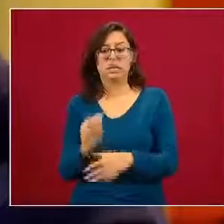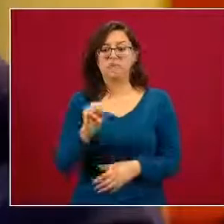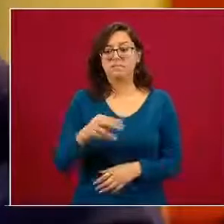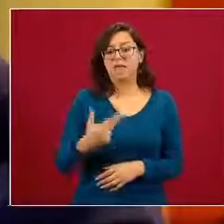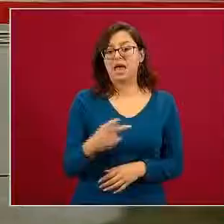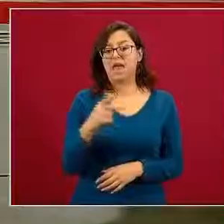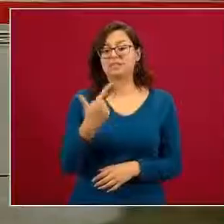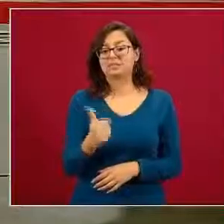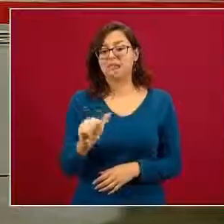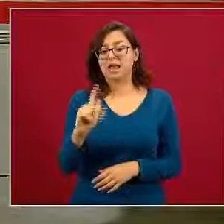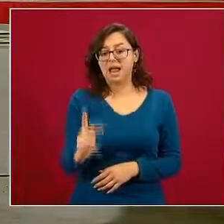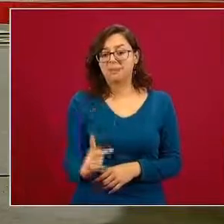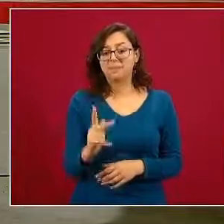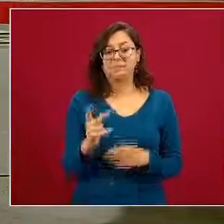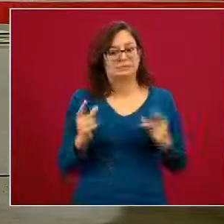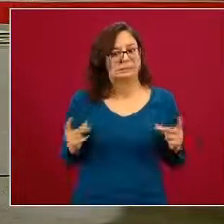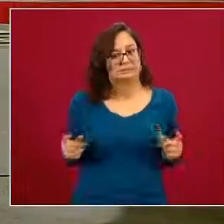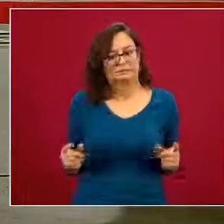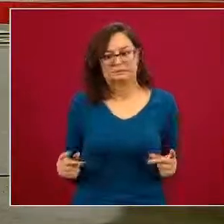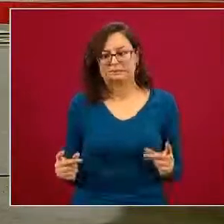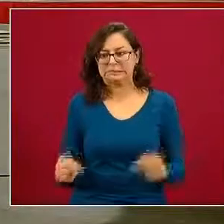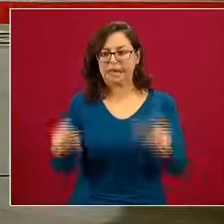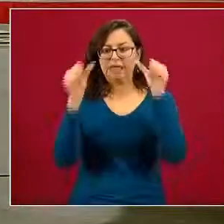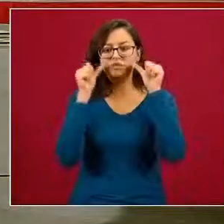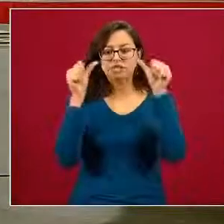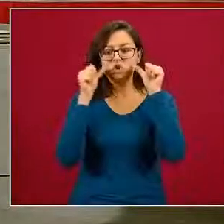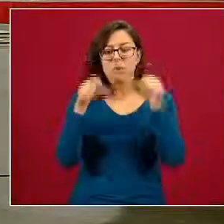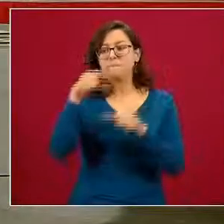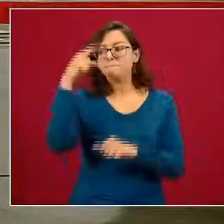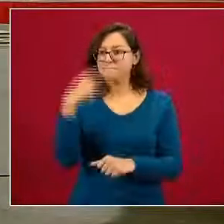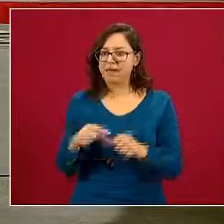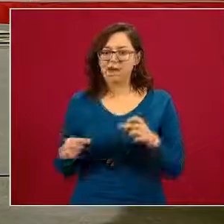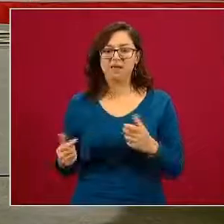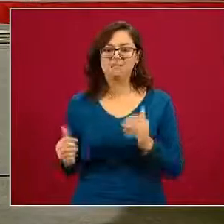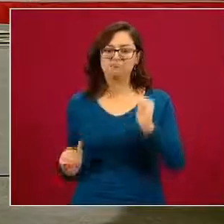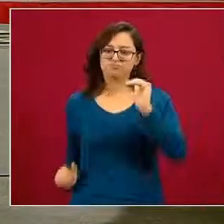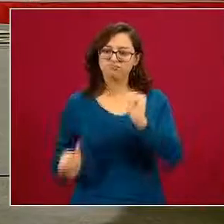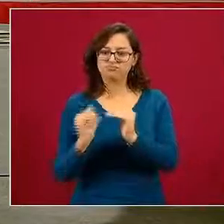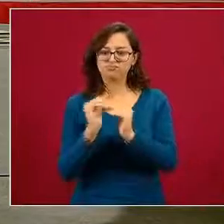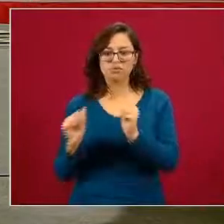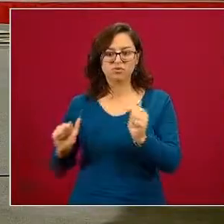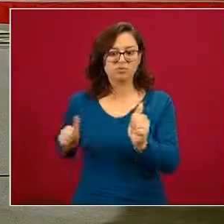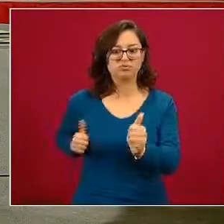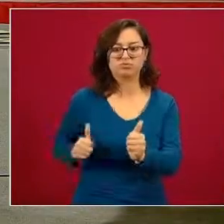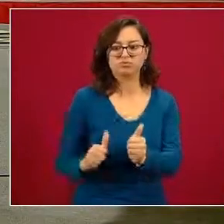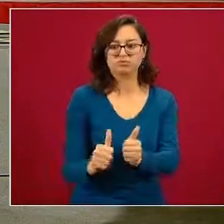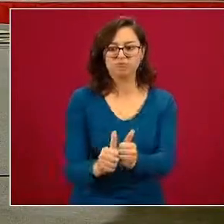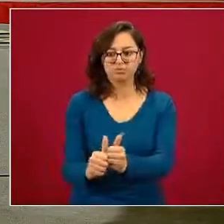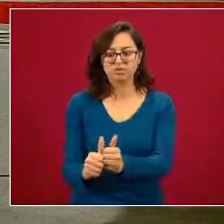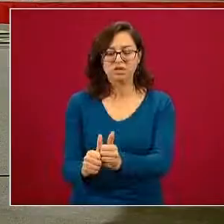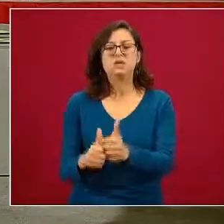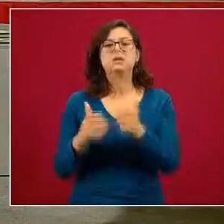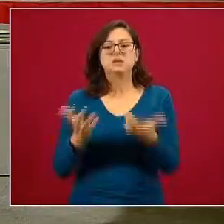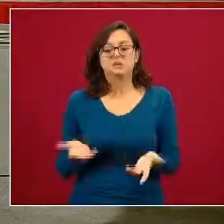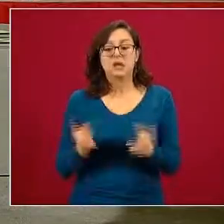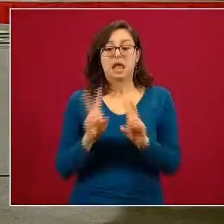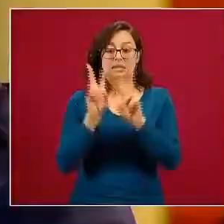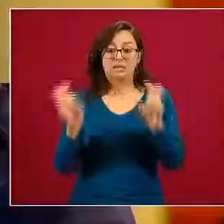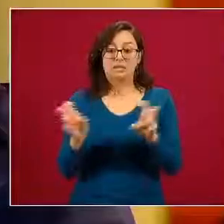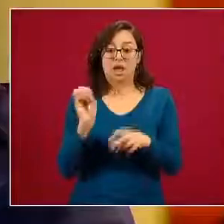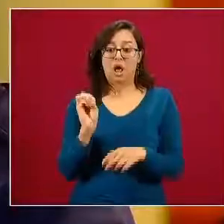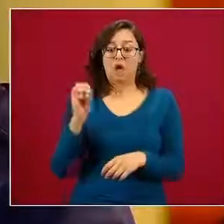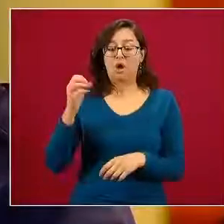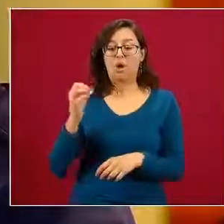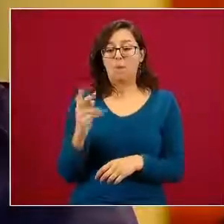rápida para lograr cerrar brechas utilizando el resto del sistema nacional de salud es un modelo que ha planteado la